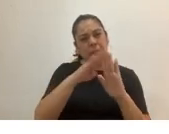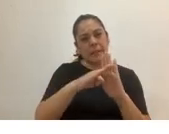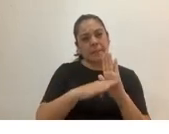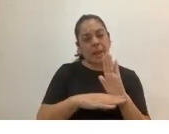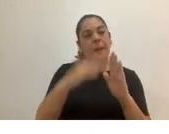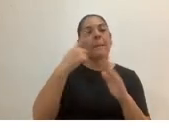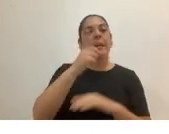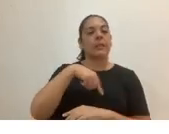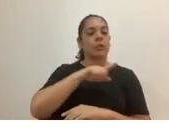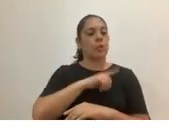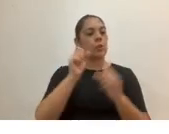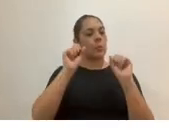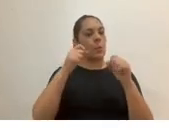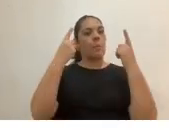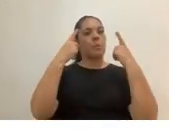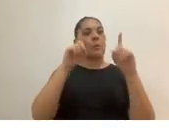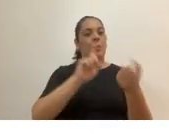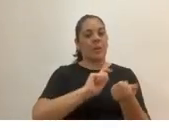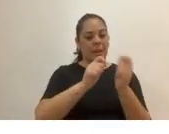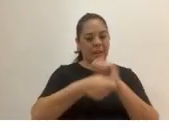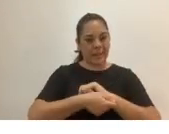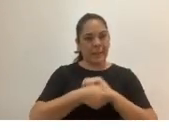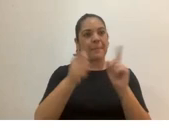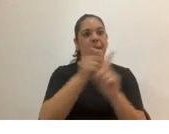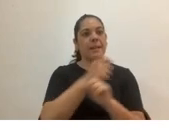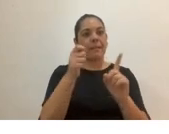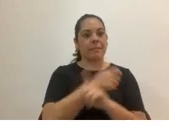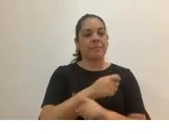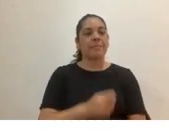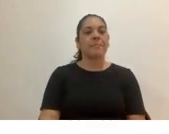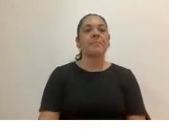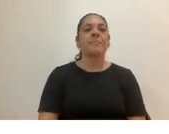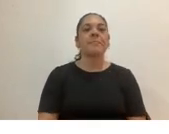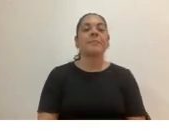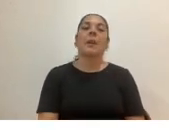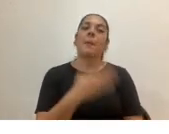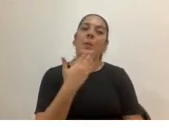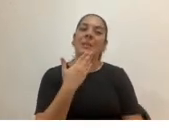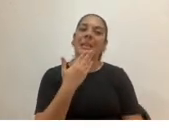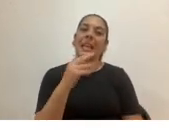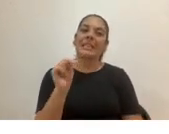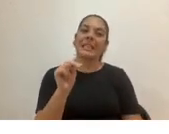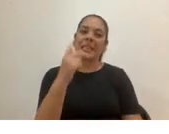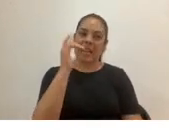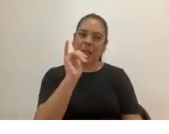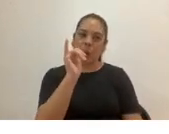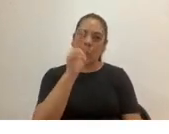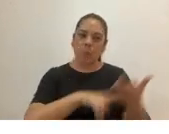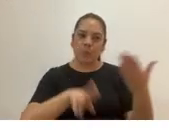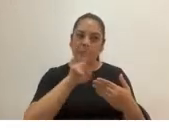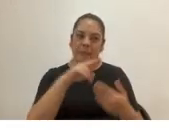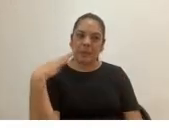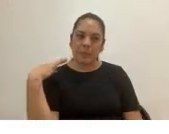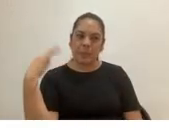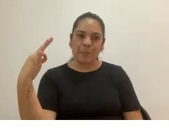convertirnos en agentes de cambio frente a la violencia muchas gracias a ustedes como universidad por la invitación